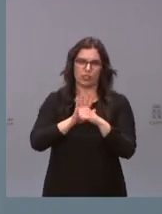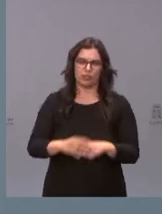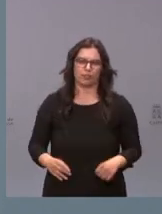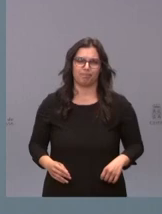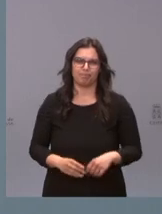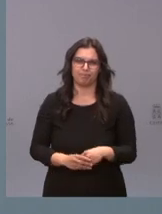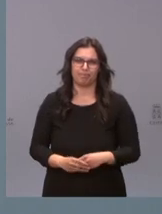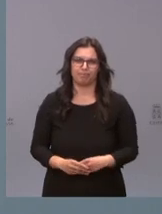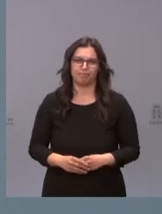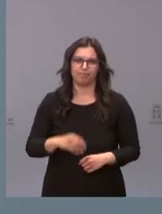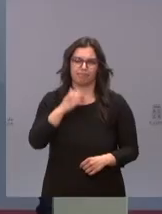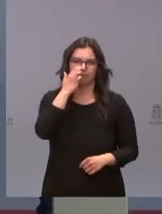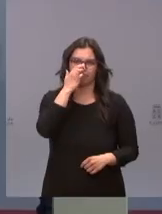COVID.